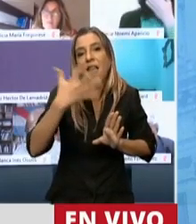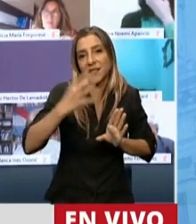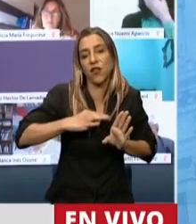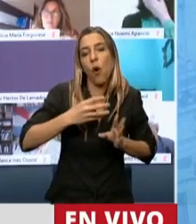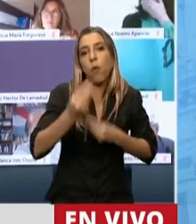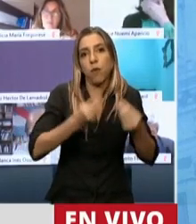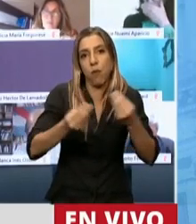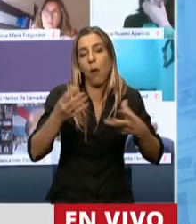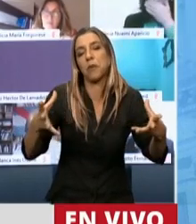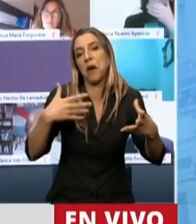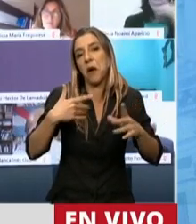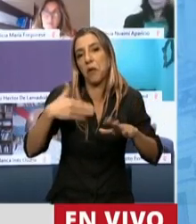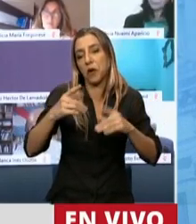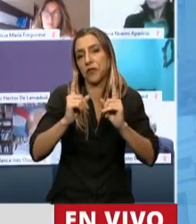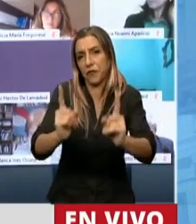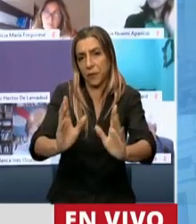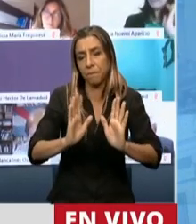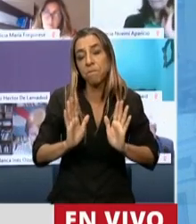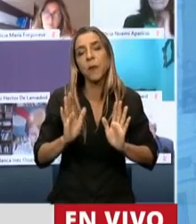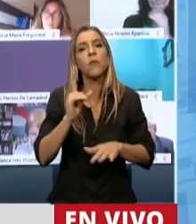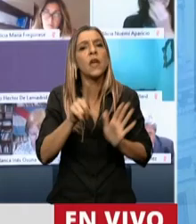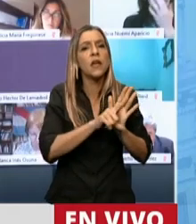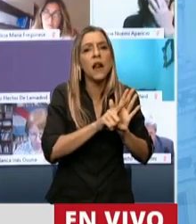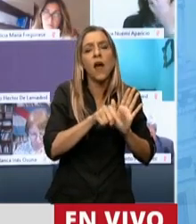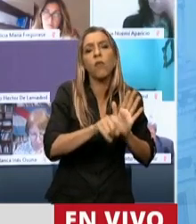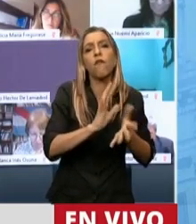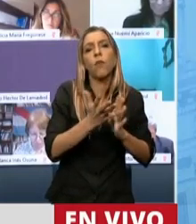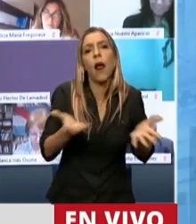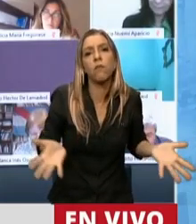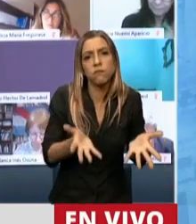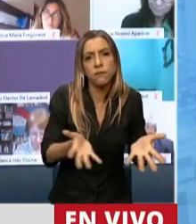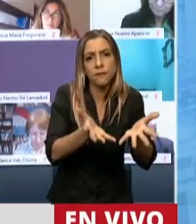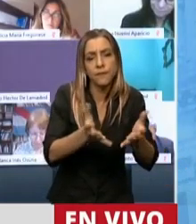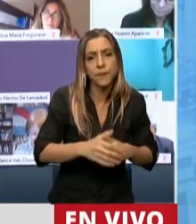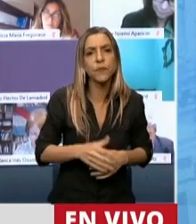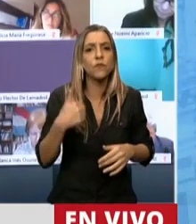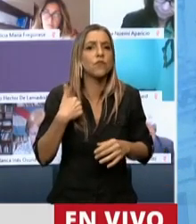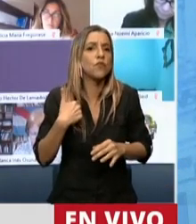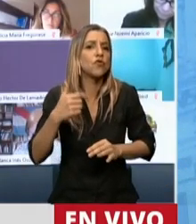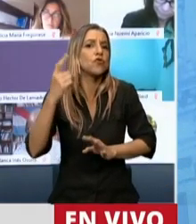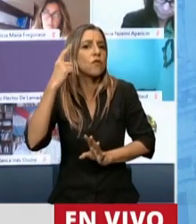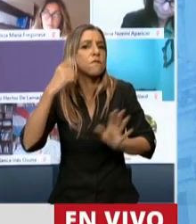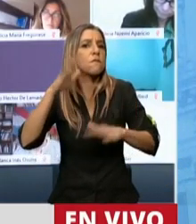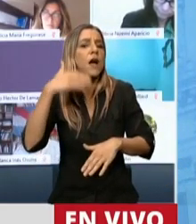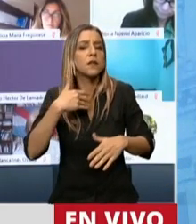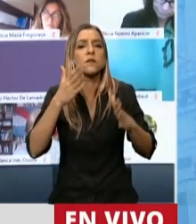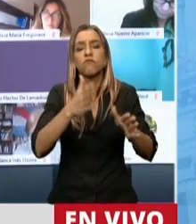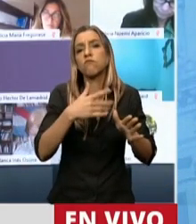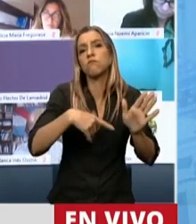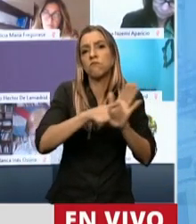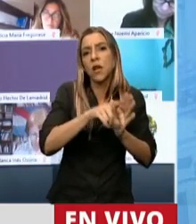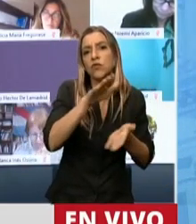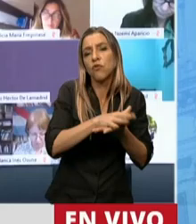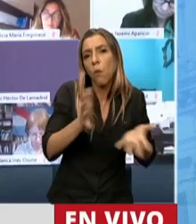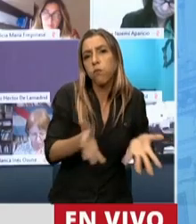Aún así, como ha vuelto el Senado, es una ley de promoción. Yo le llamaría, como dije ayer en la Comisión, una ley de promoción rebajada,